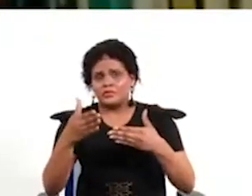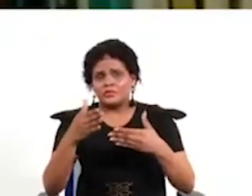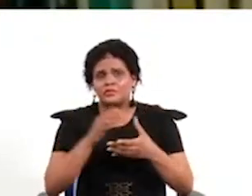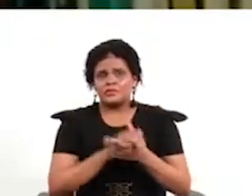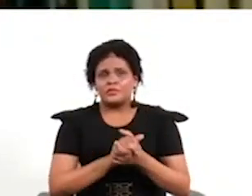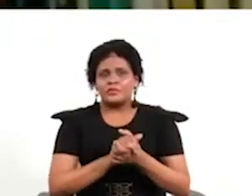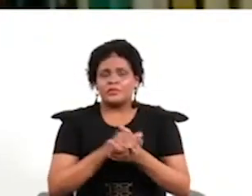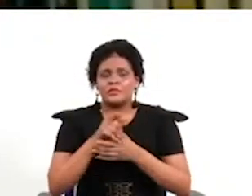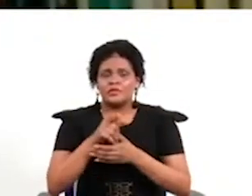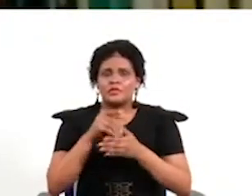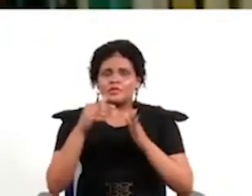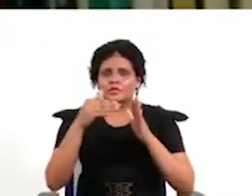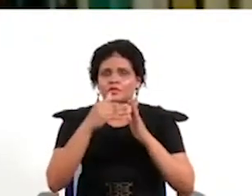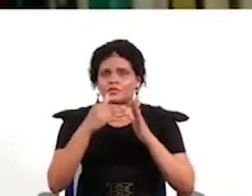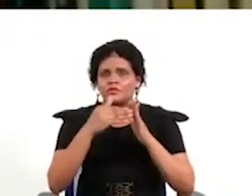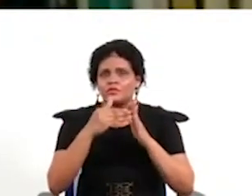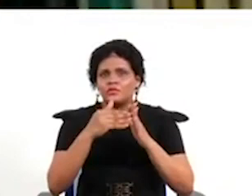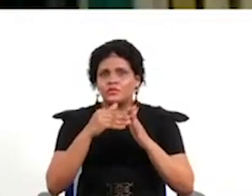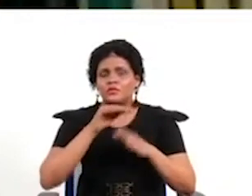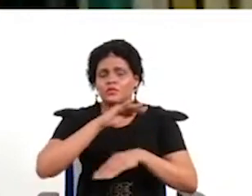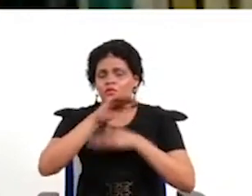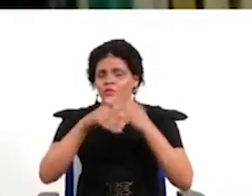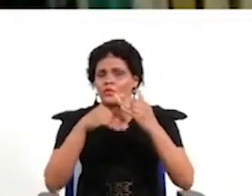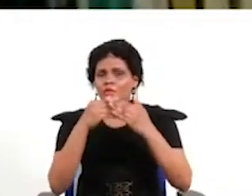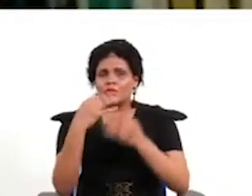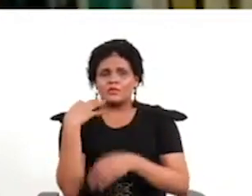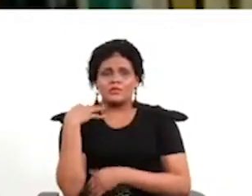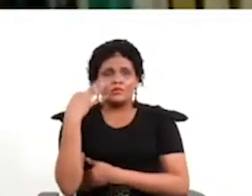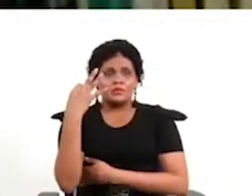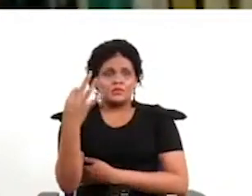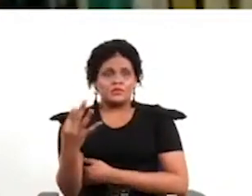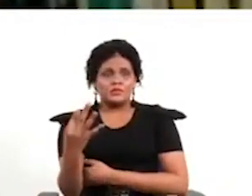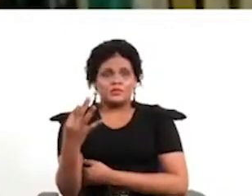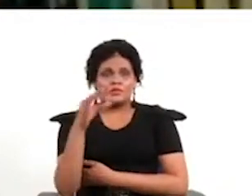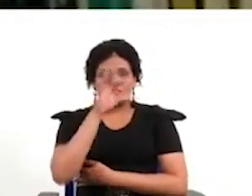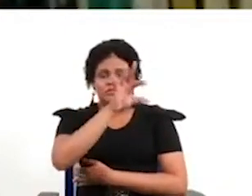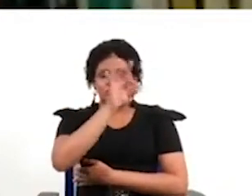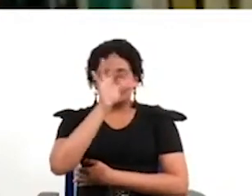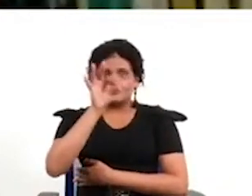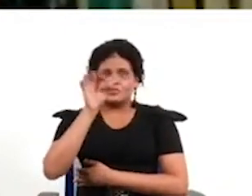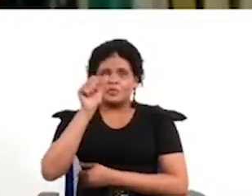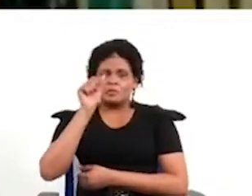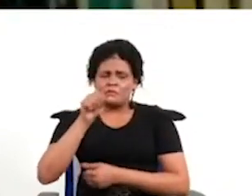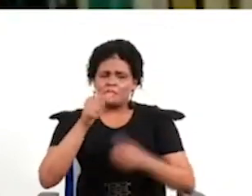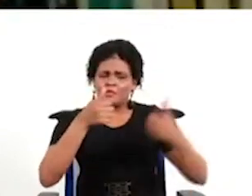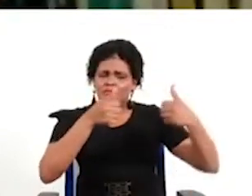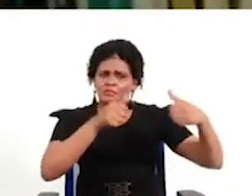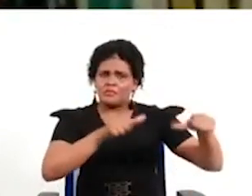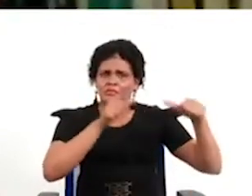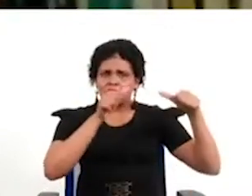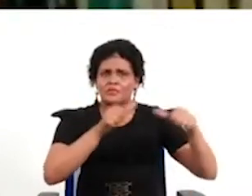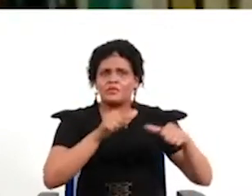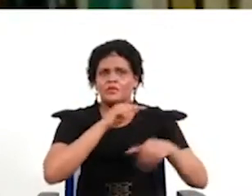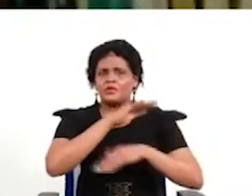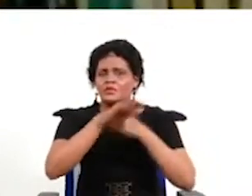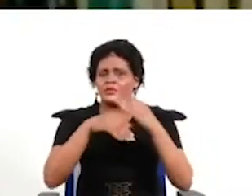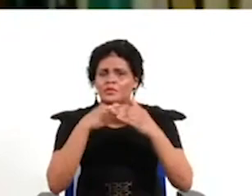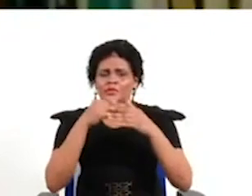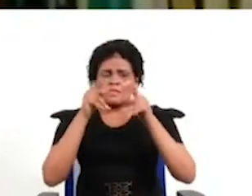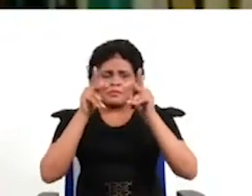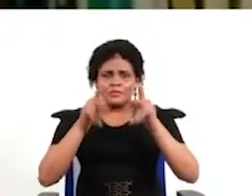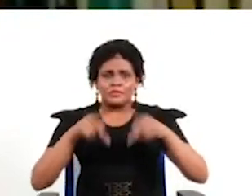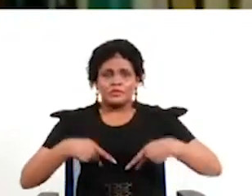estas condiciones entonces yo invito a todas y a todos a apostar en esta vía creo que aquí hay mucha gente que